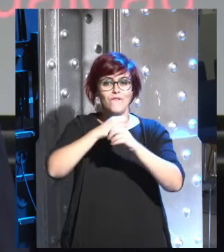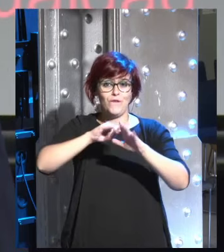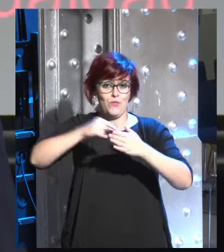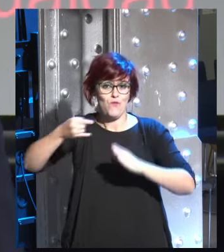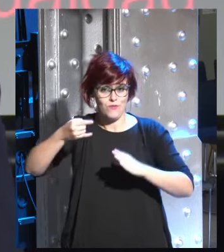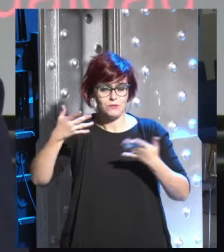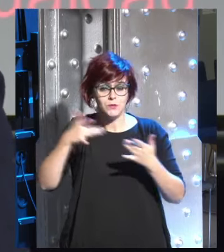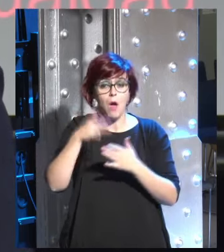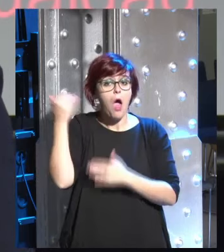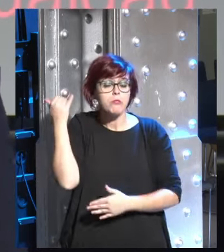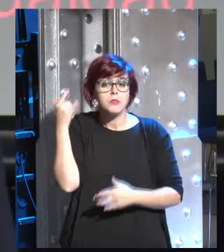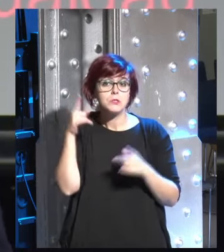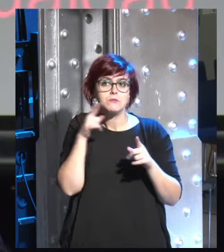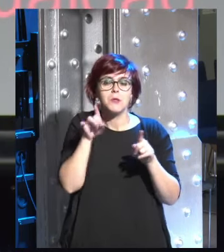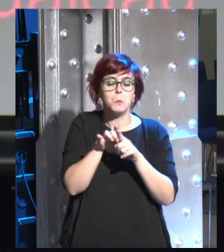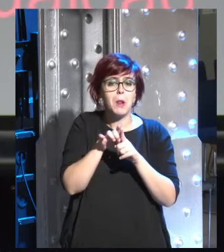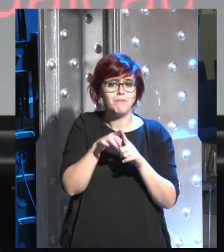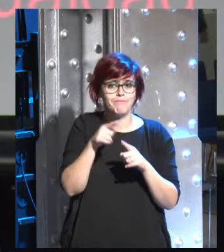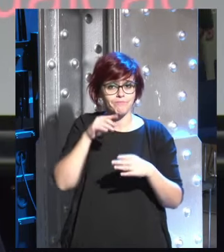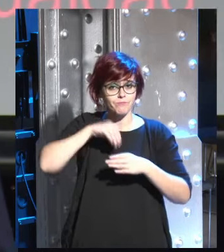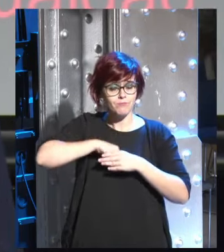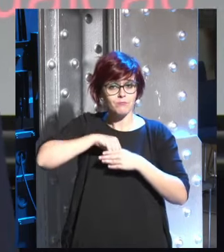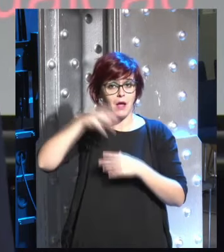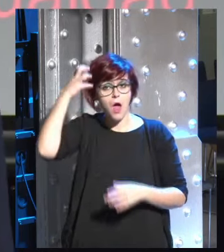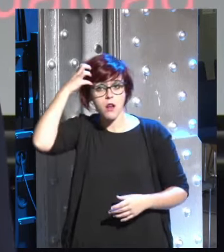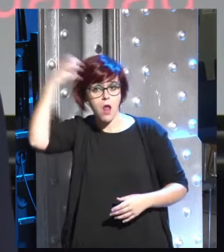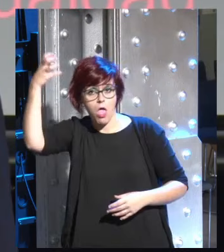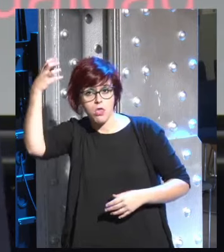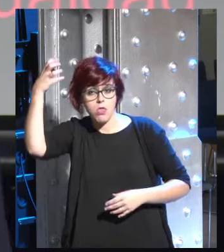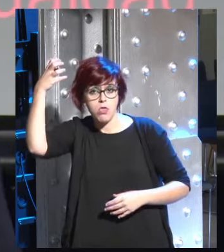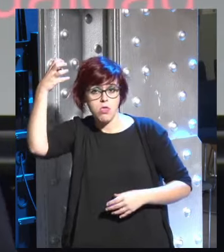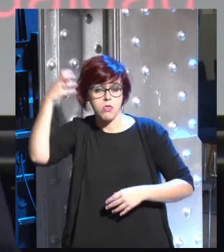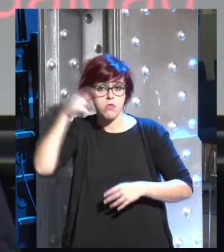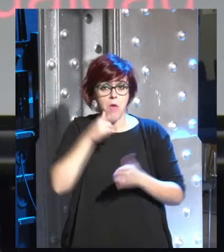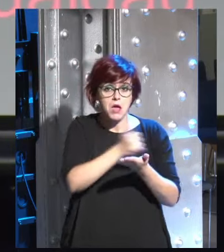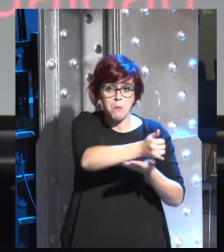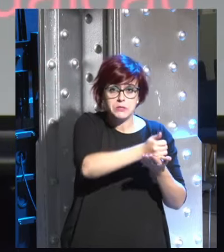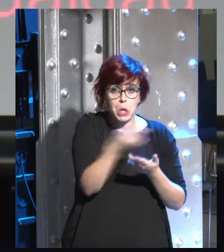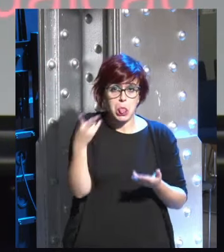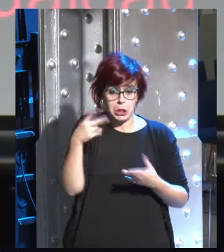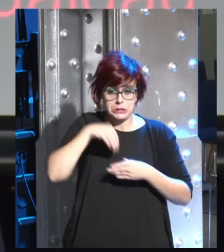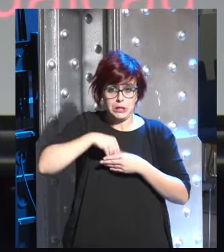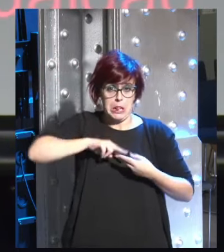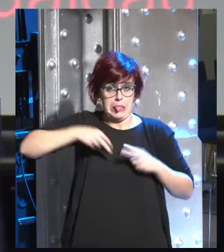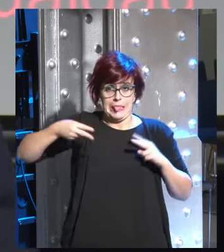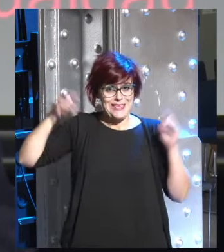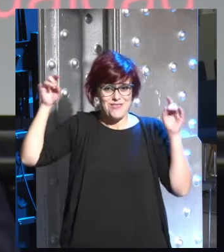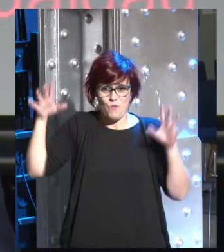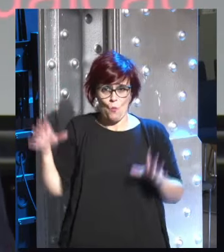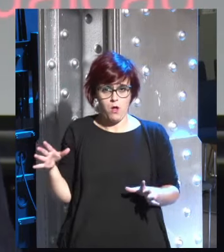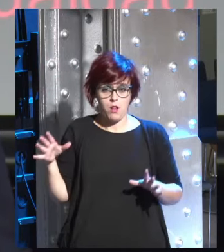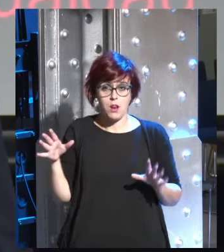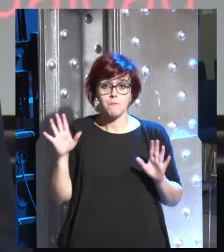biológica entre las los reyes y los países y los campesinos sin embargo